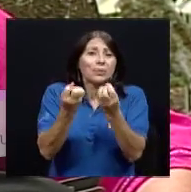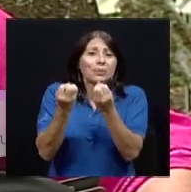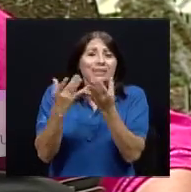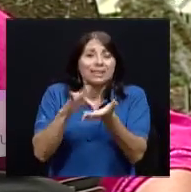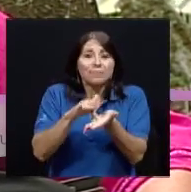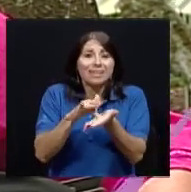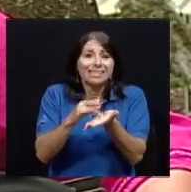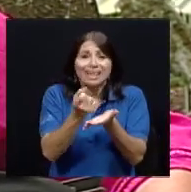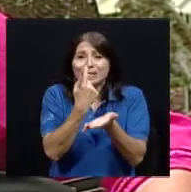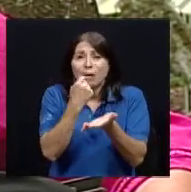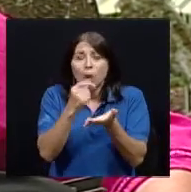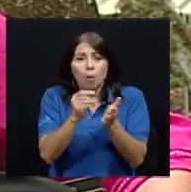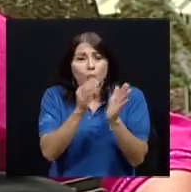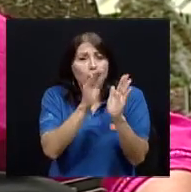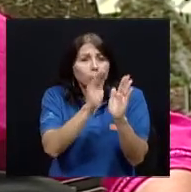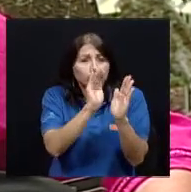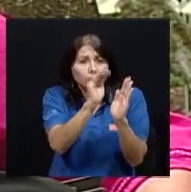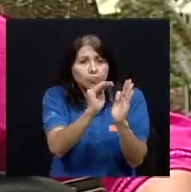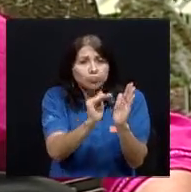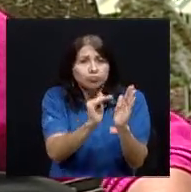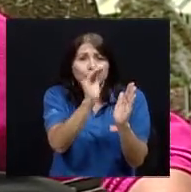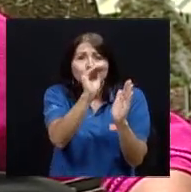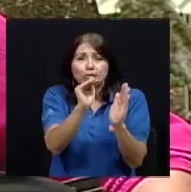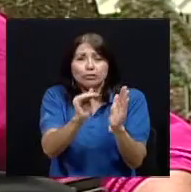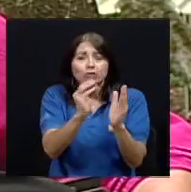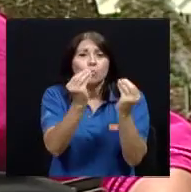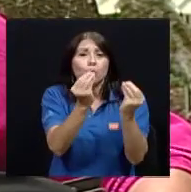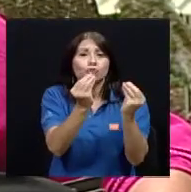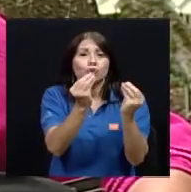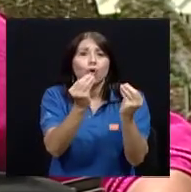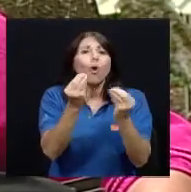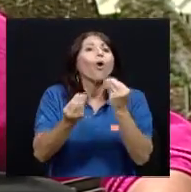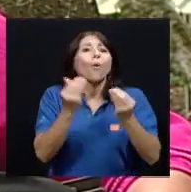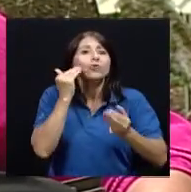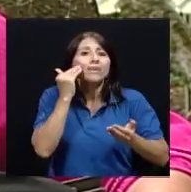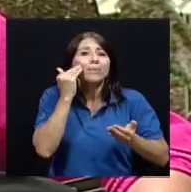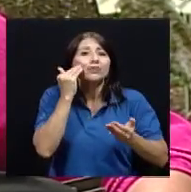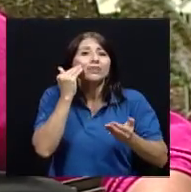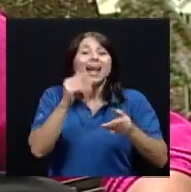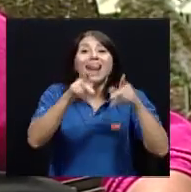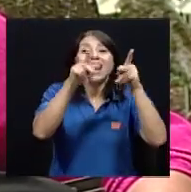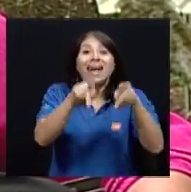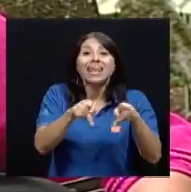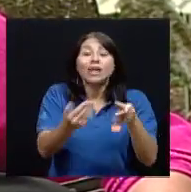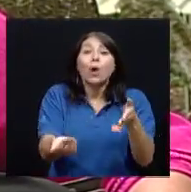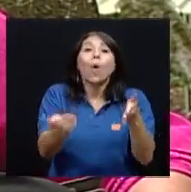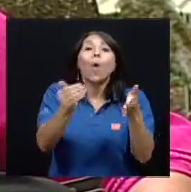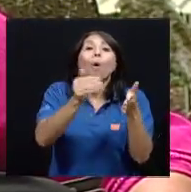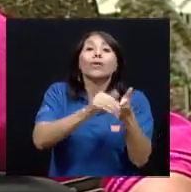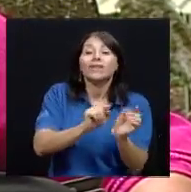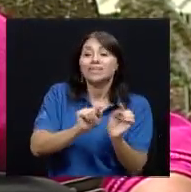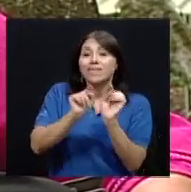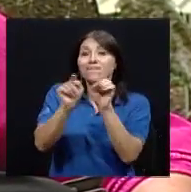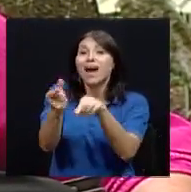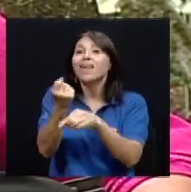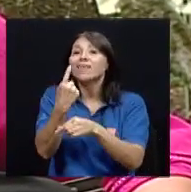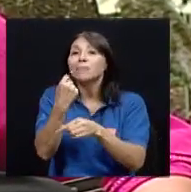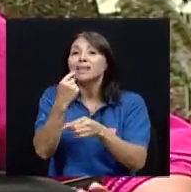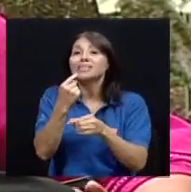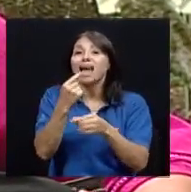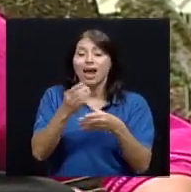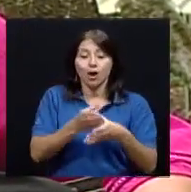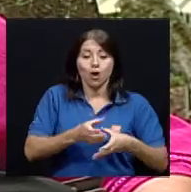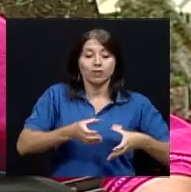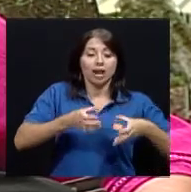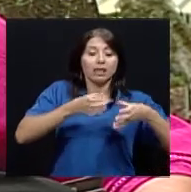cómo sabemos esto porque la gente llega a devolver a las farmacias las bolsas con tratamientos de seis meses y eso